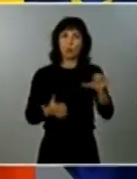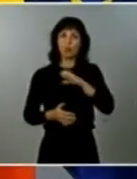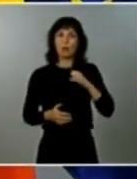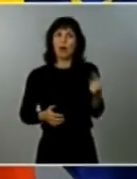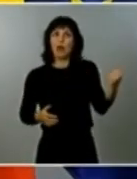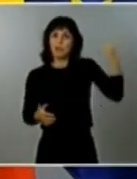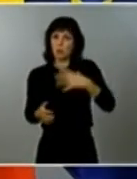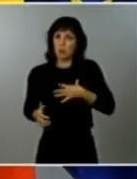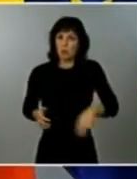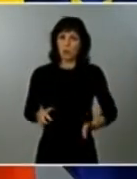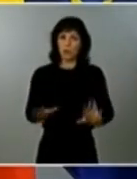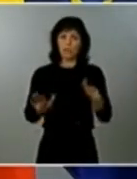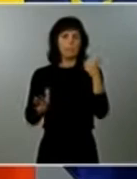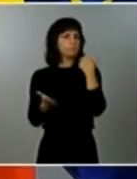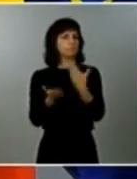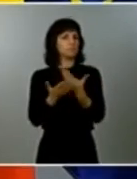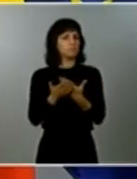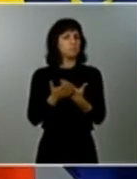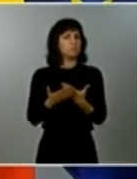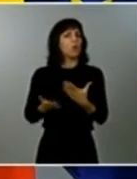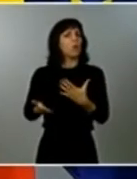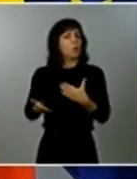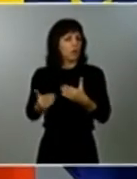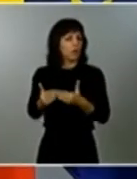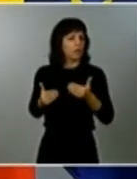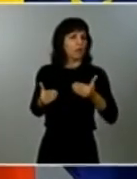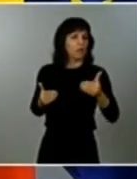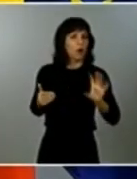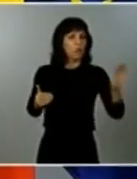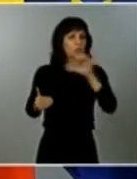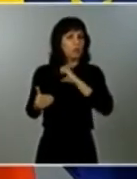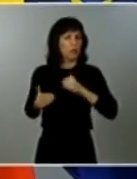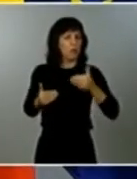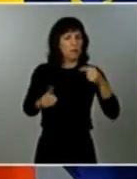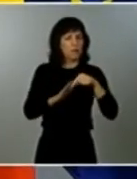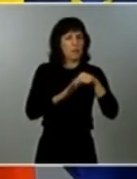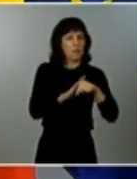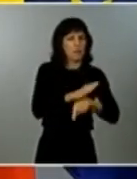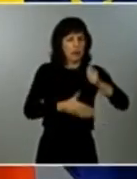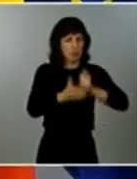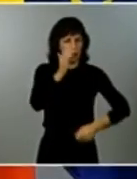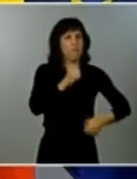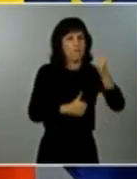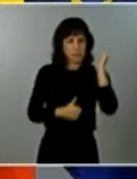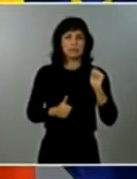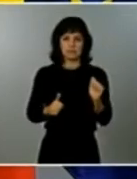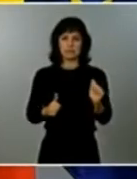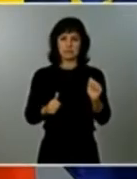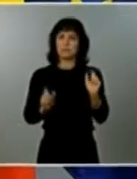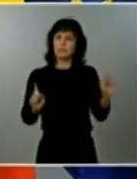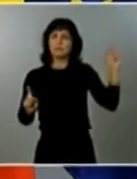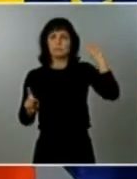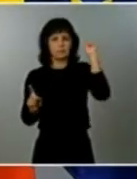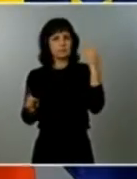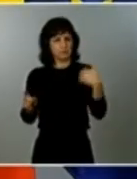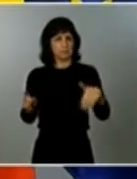Autónoma y el Comité Científico, que se reúne periódicamente con Simón. Según ha explicado,